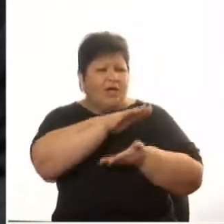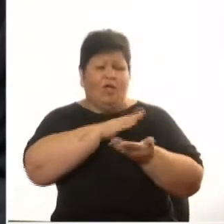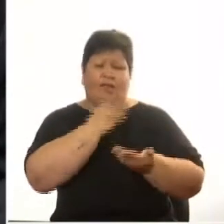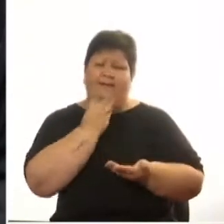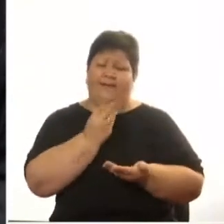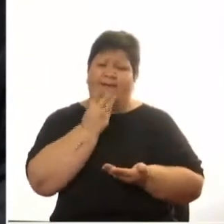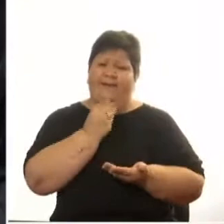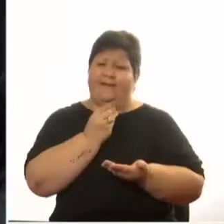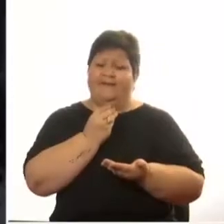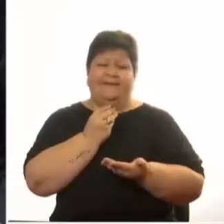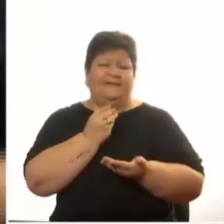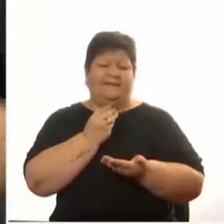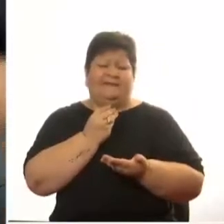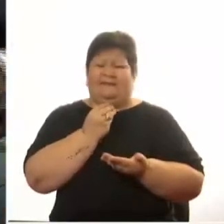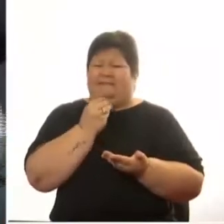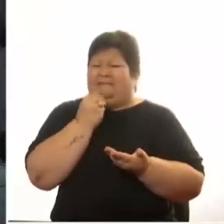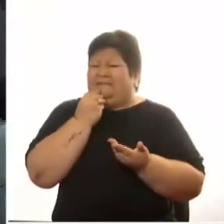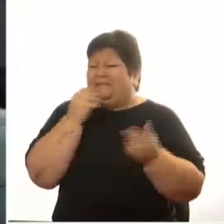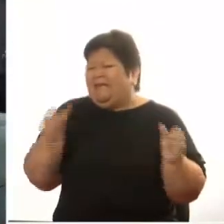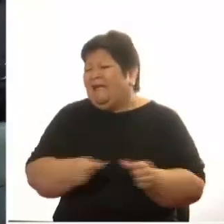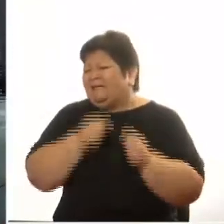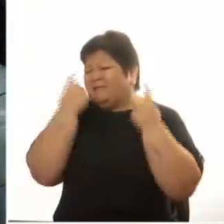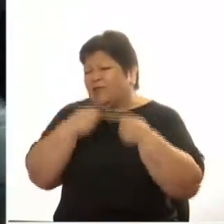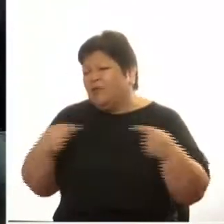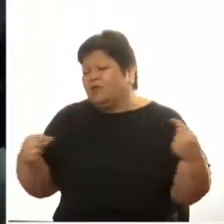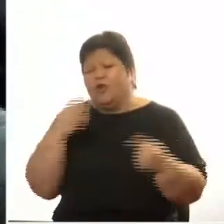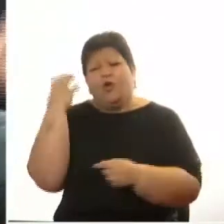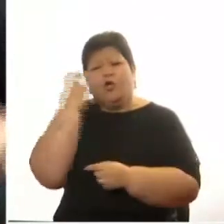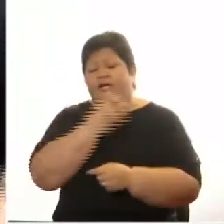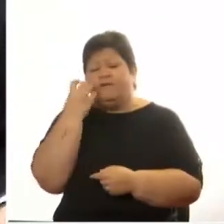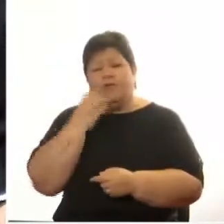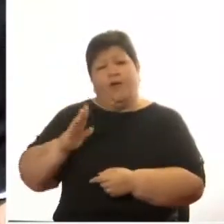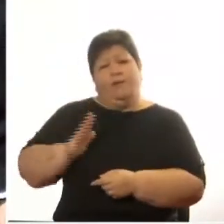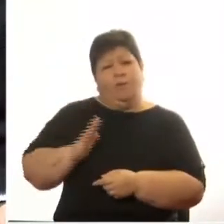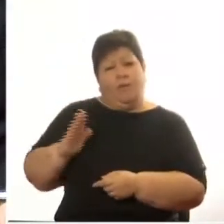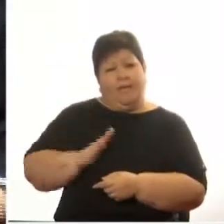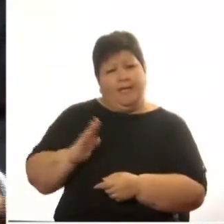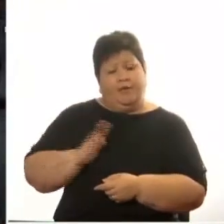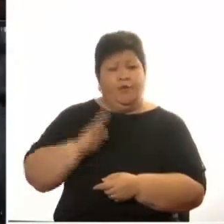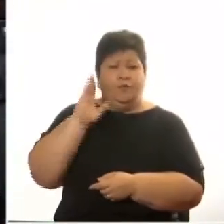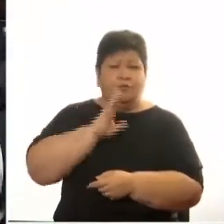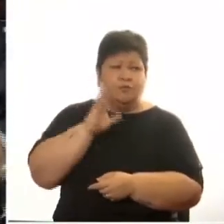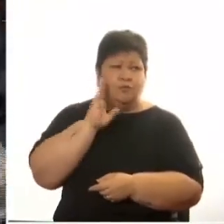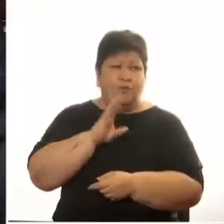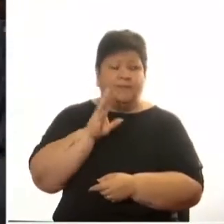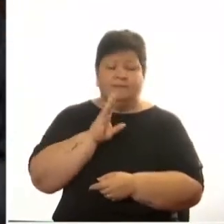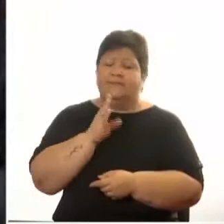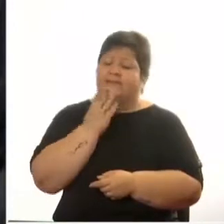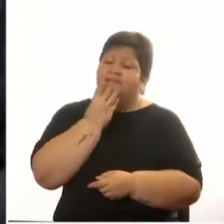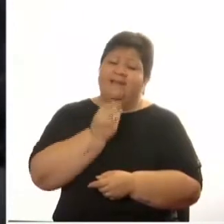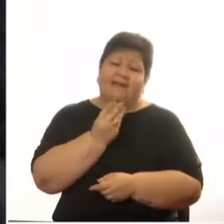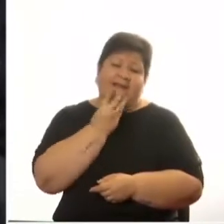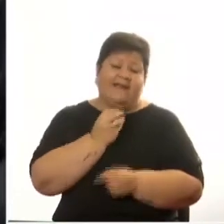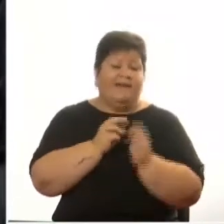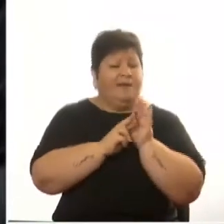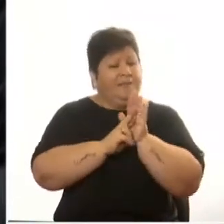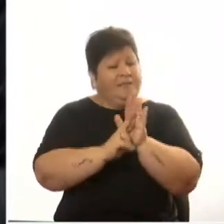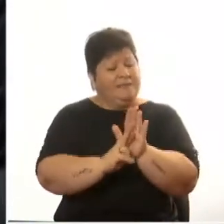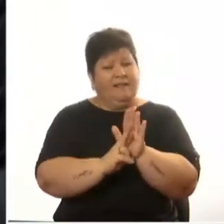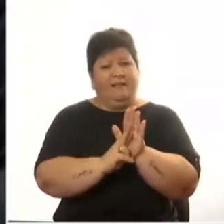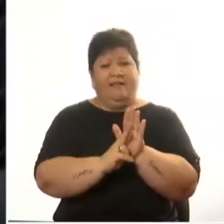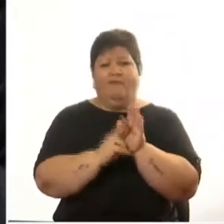con los homosexuales es así Israel representa nuestros valores